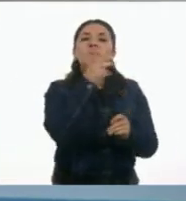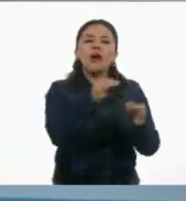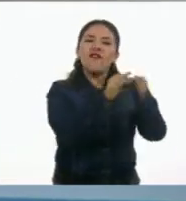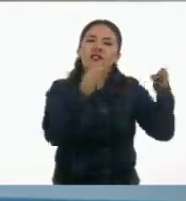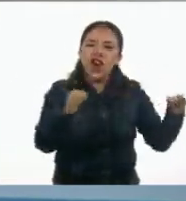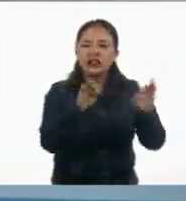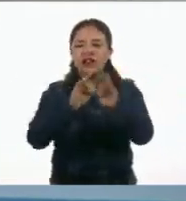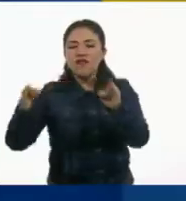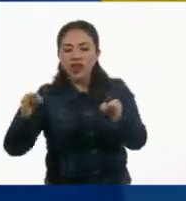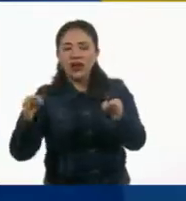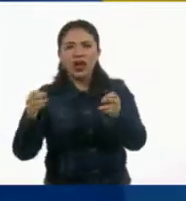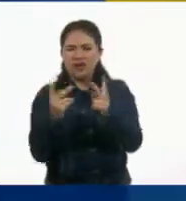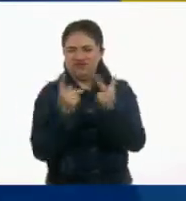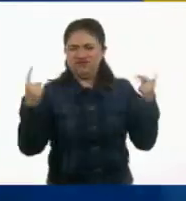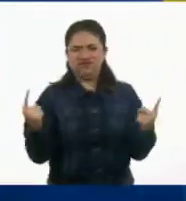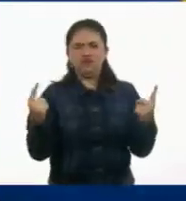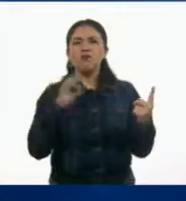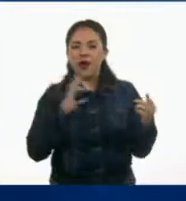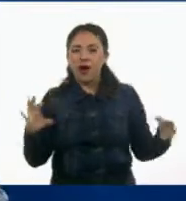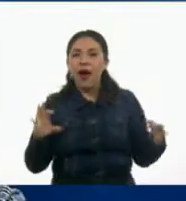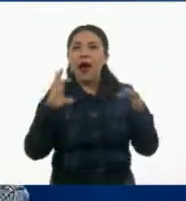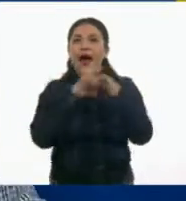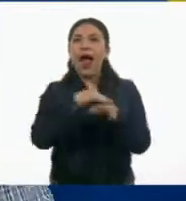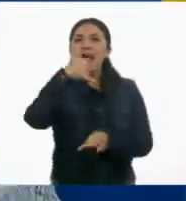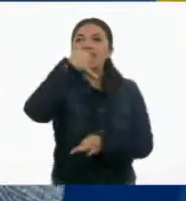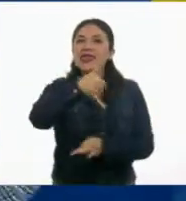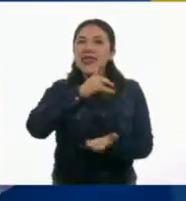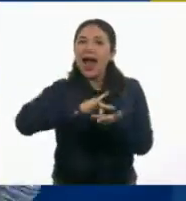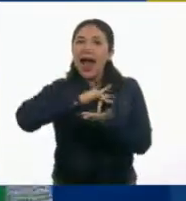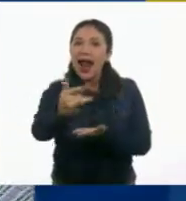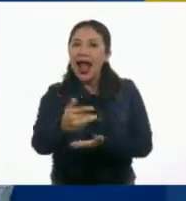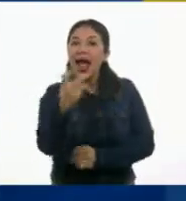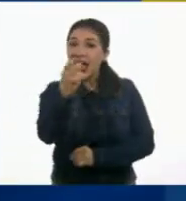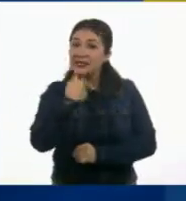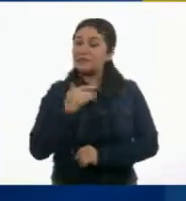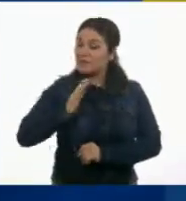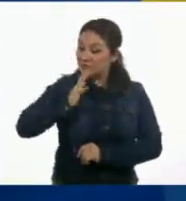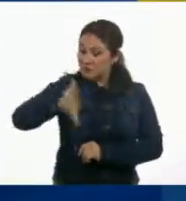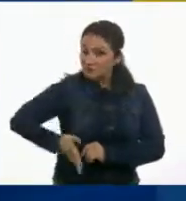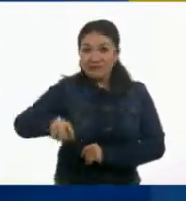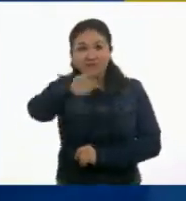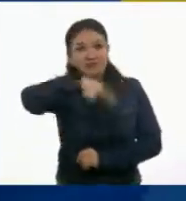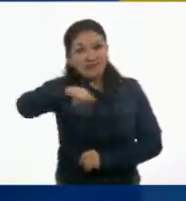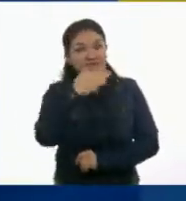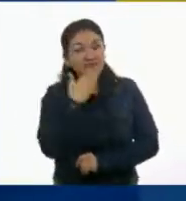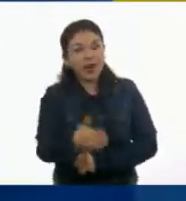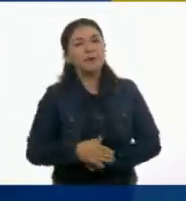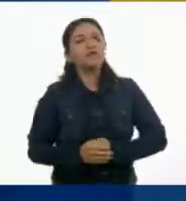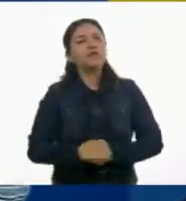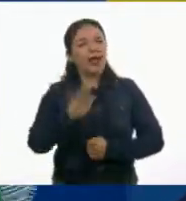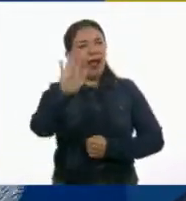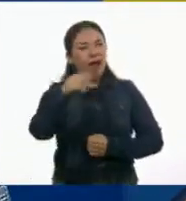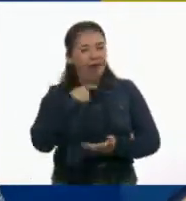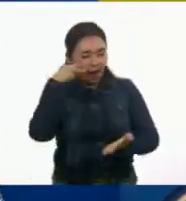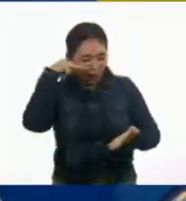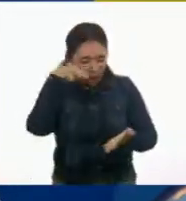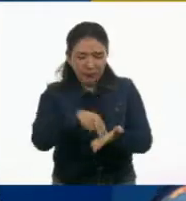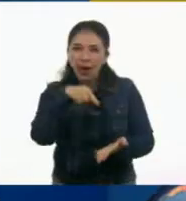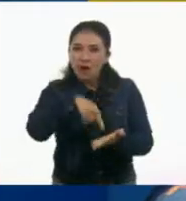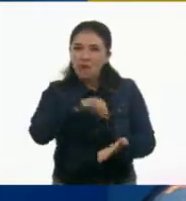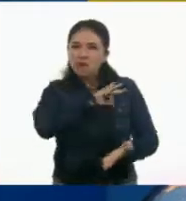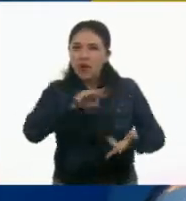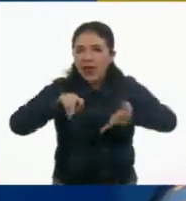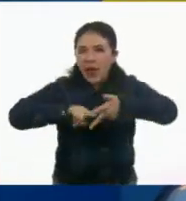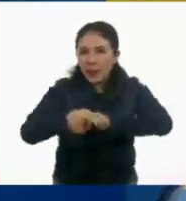idea. Muy bien, en serio que estoy orgulloso de ustedes y también de ustedes en casa. ¡Ah! Y aquí hay algo con lo que podemos